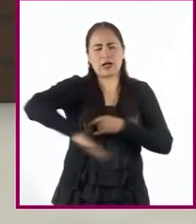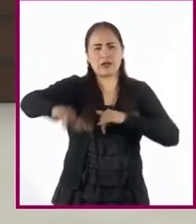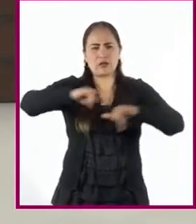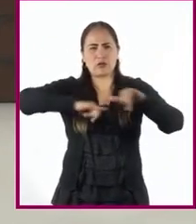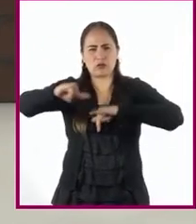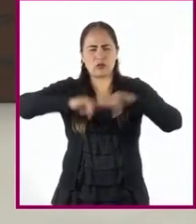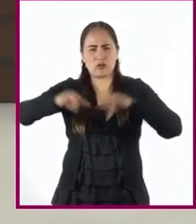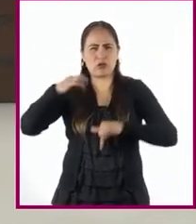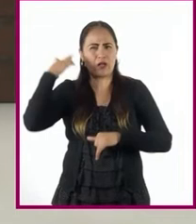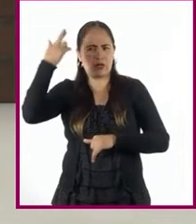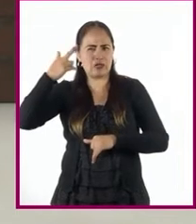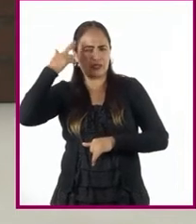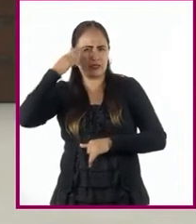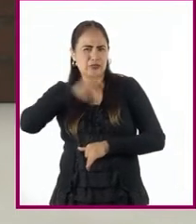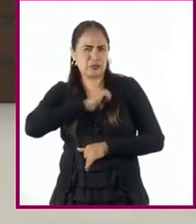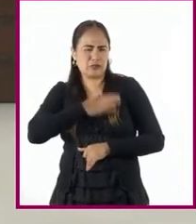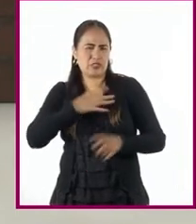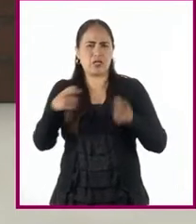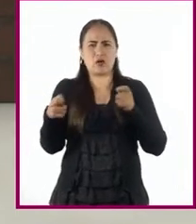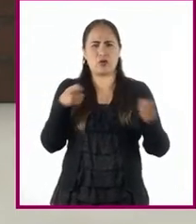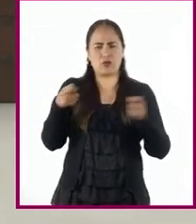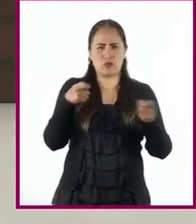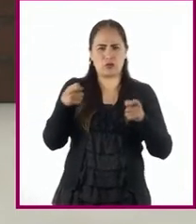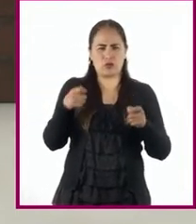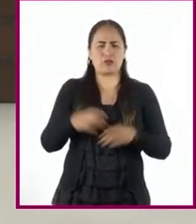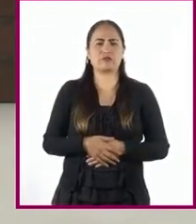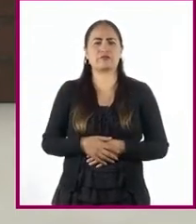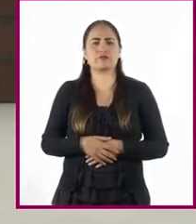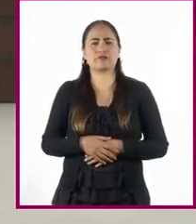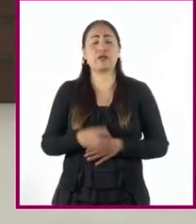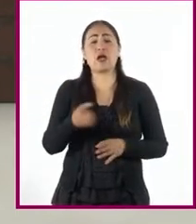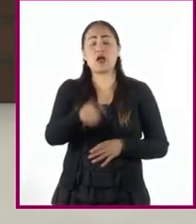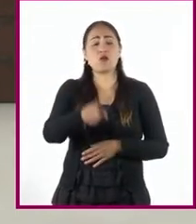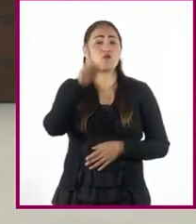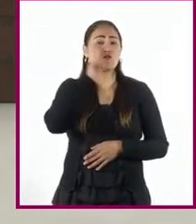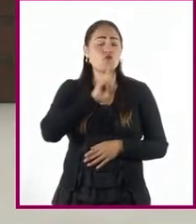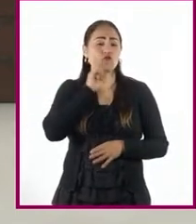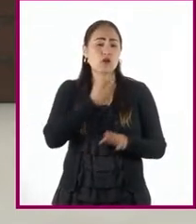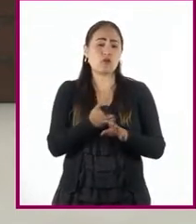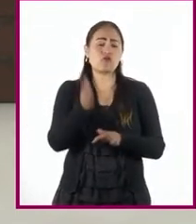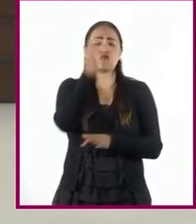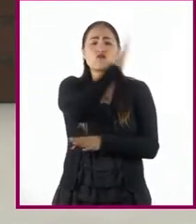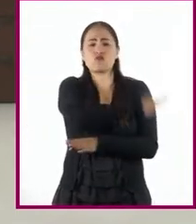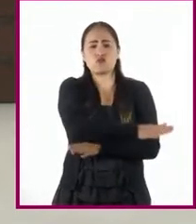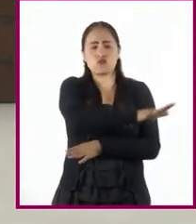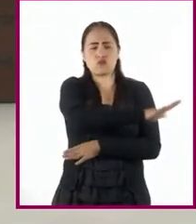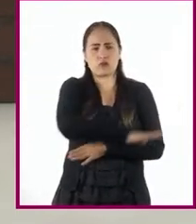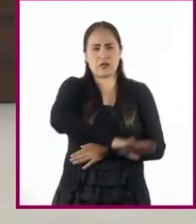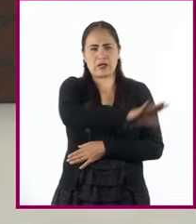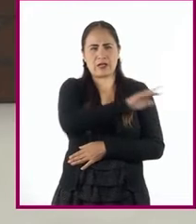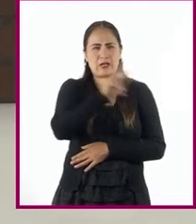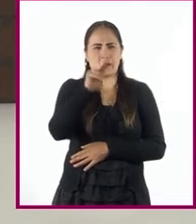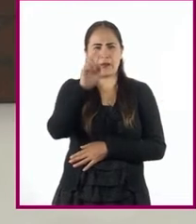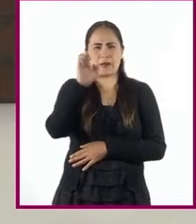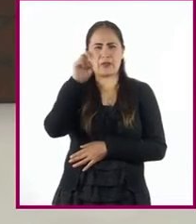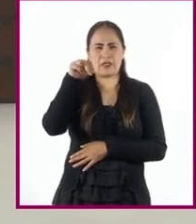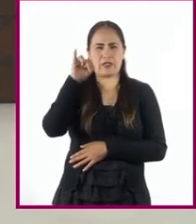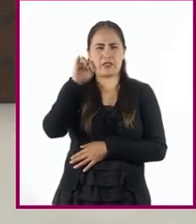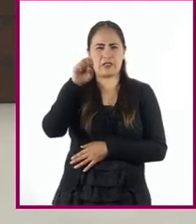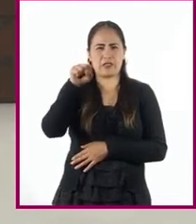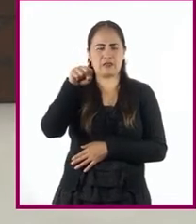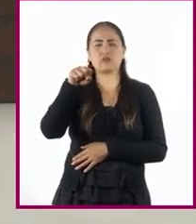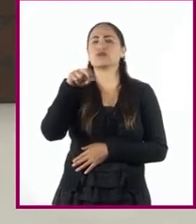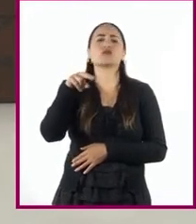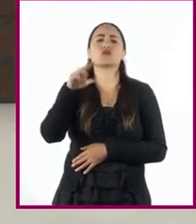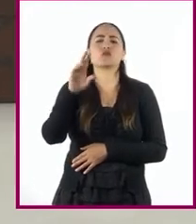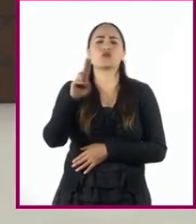española, distantes de los caminos trazados para las mujeres peninsulares. Para comenzar nuestra revisión